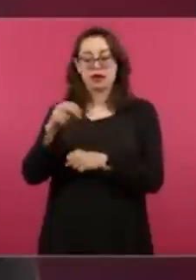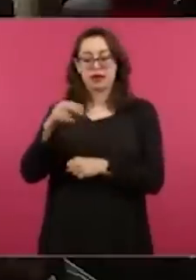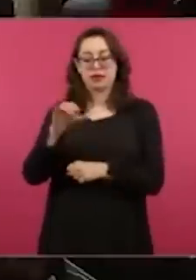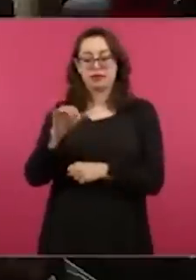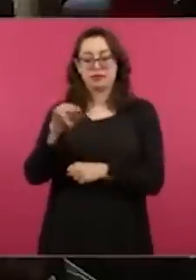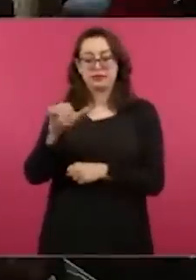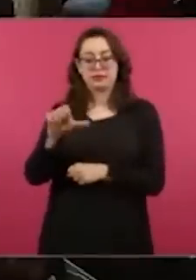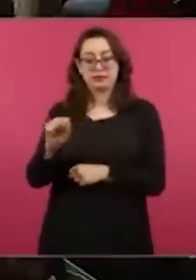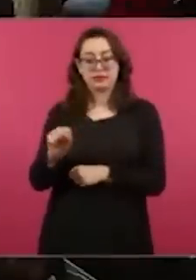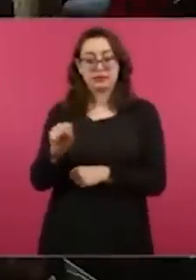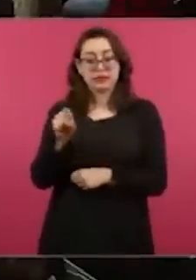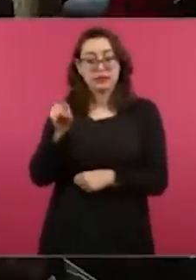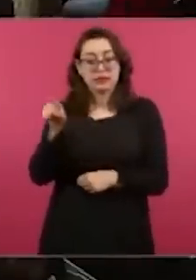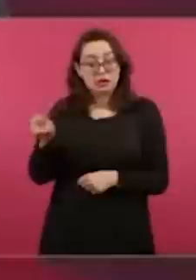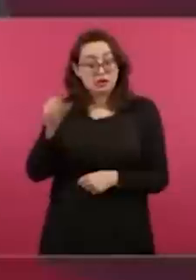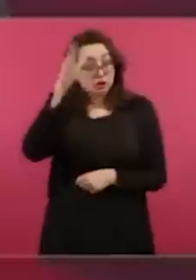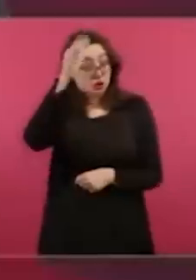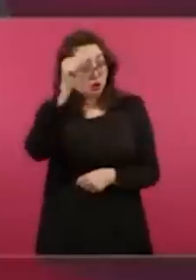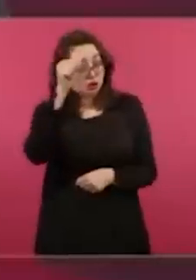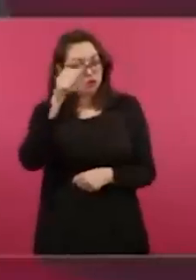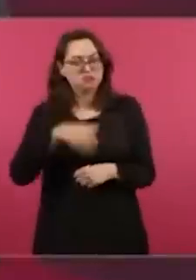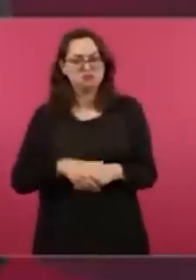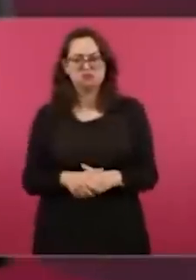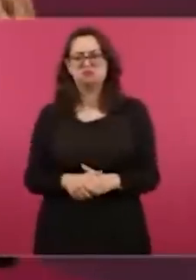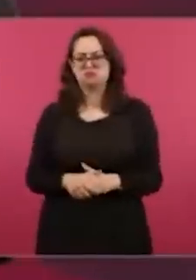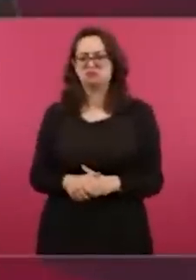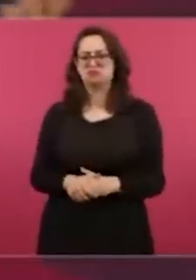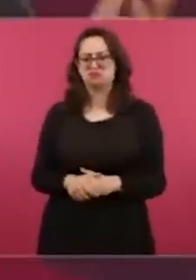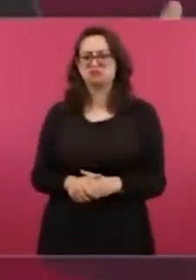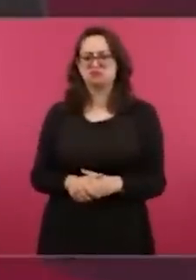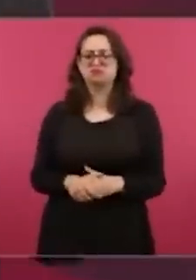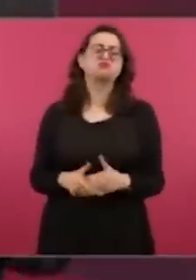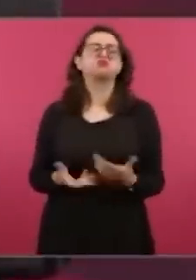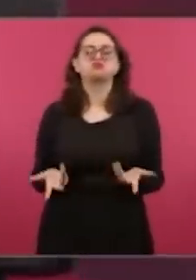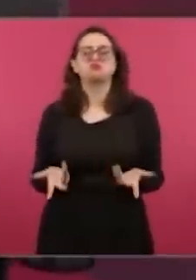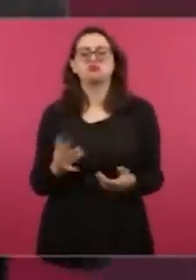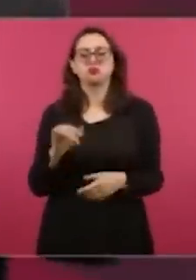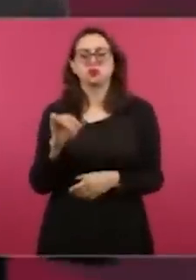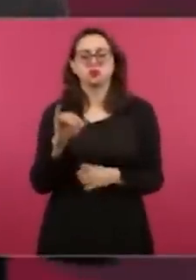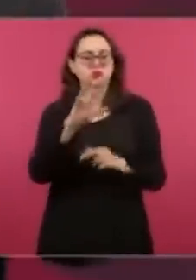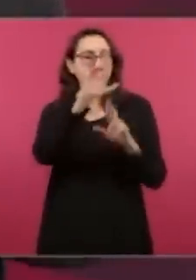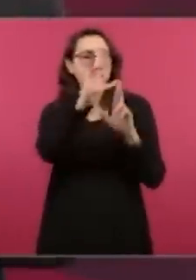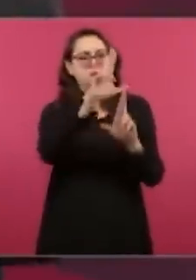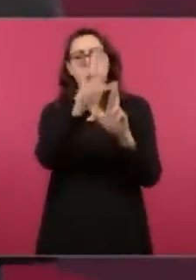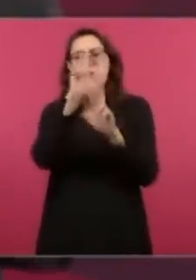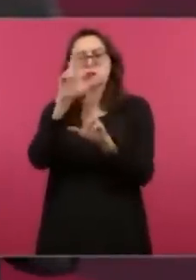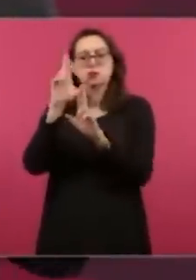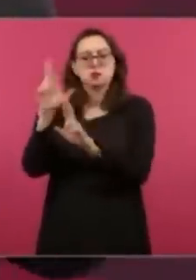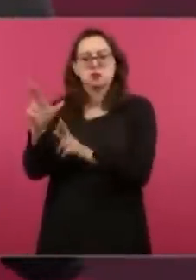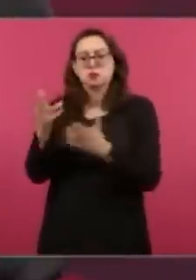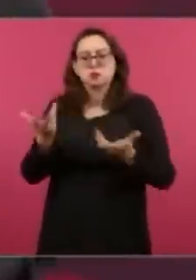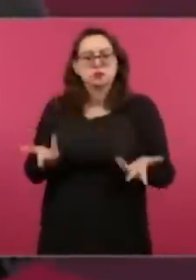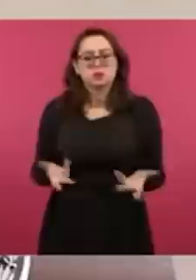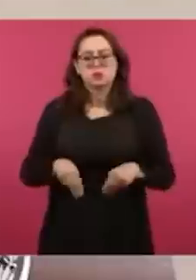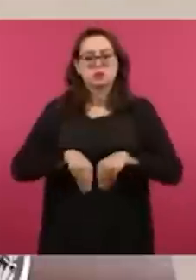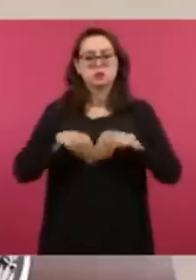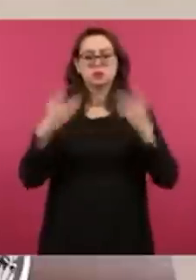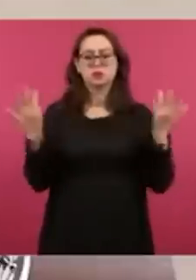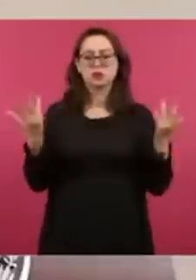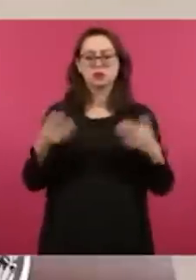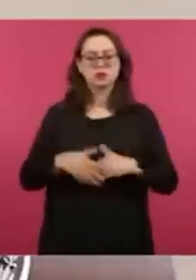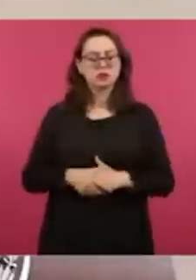Entonces él estuvo de acuerdo en su salida. Sí, sí, y se respeta quien